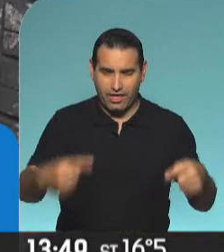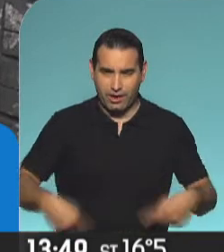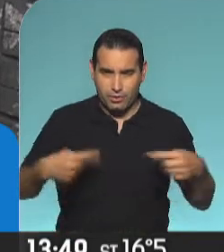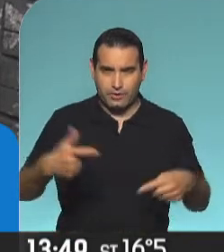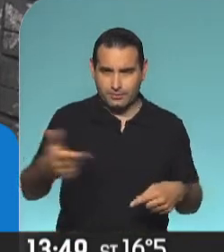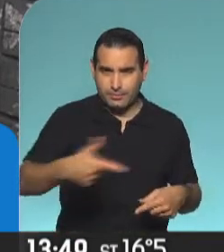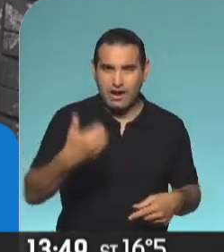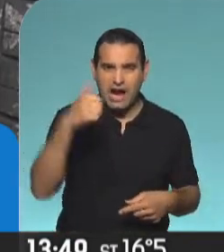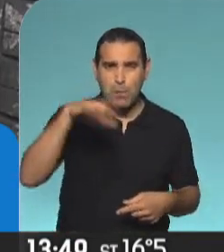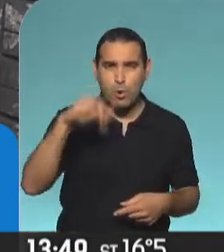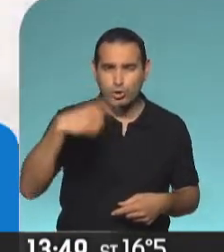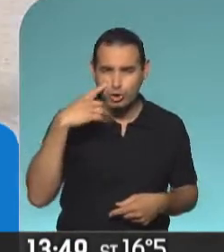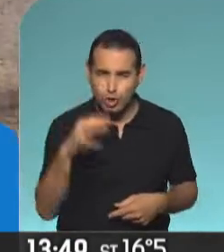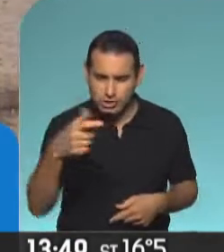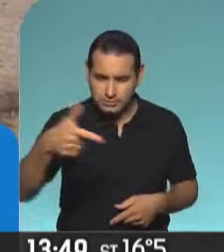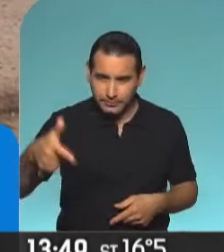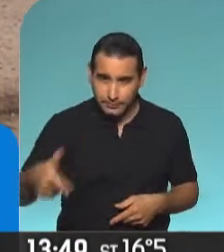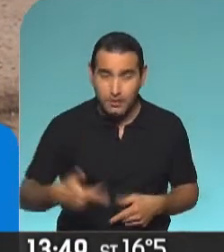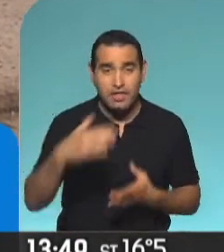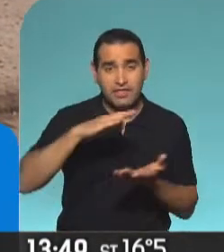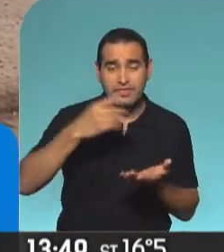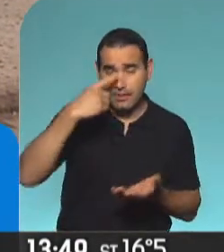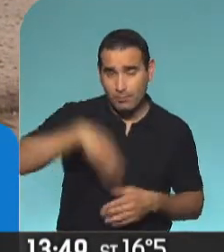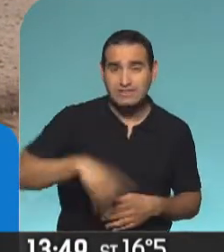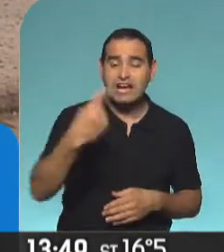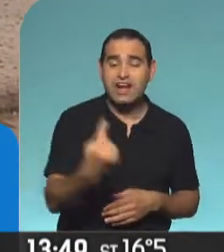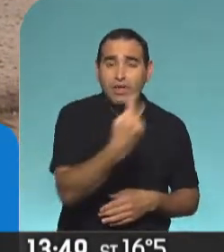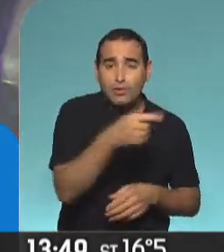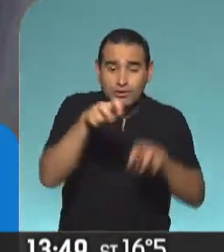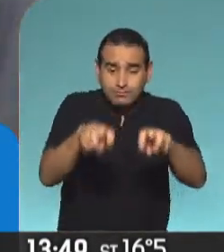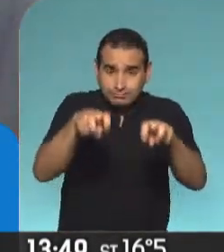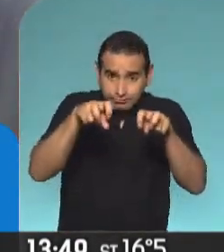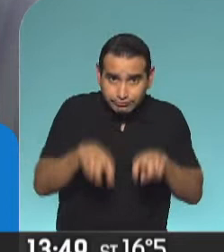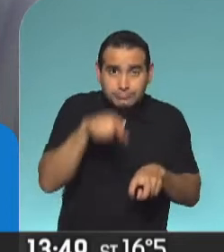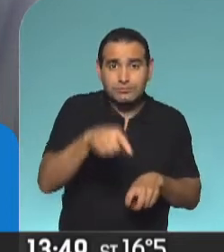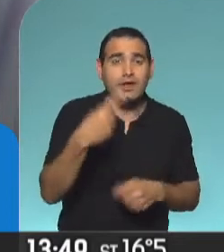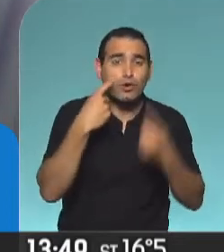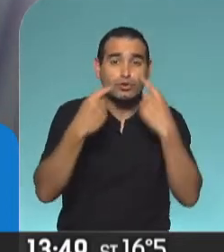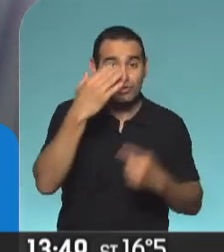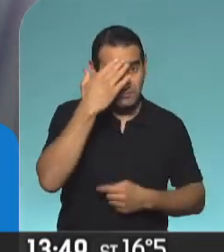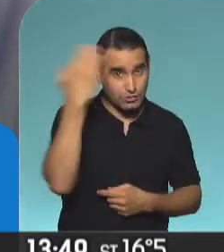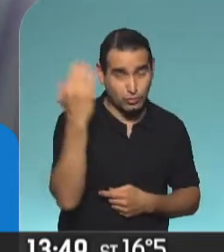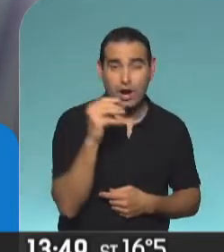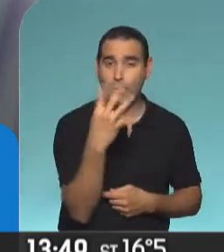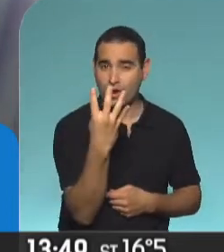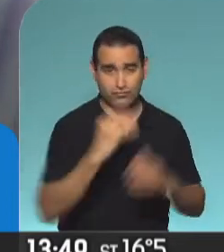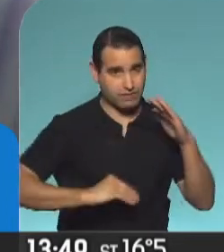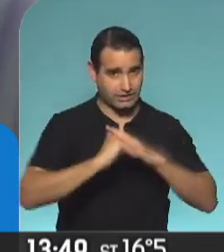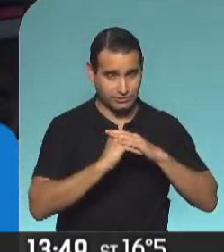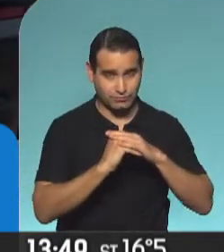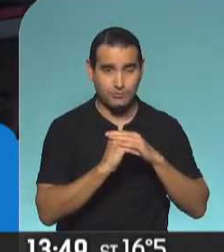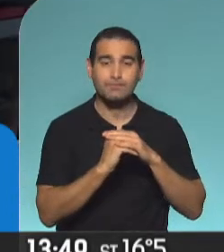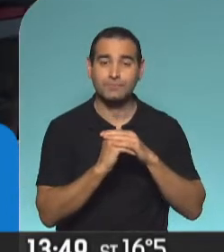amonio en los neumáticos para sanitizarlos, les van a tomar la temperatura a cada uno de los integrantes del auto, que van a ser cuatro personas máximas,